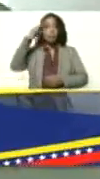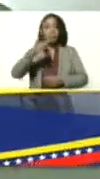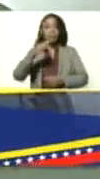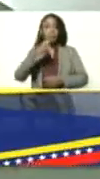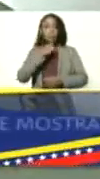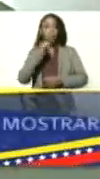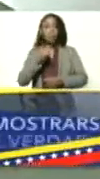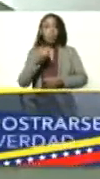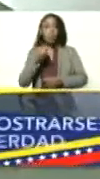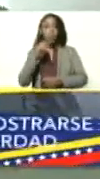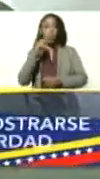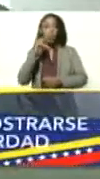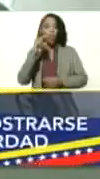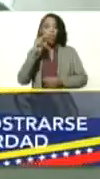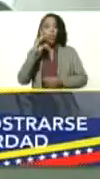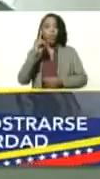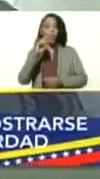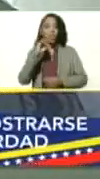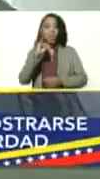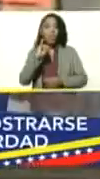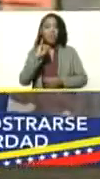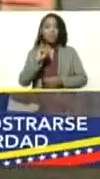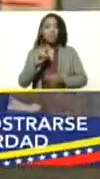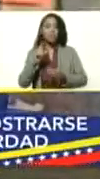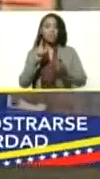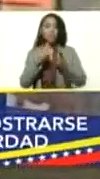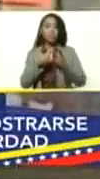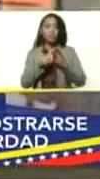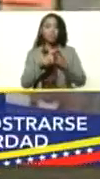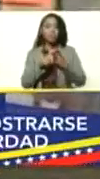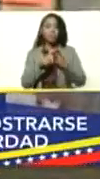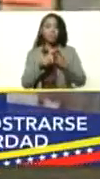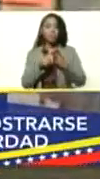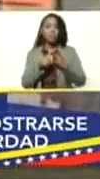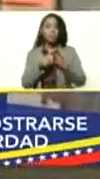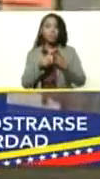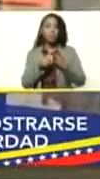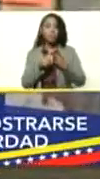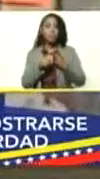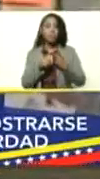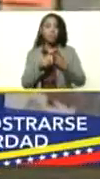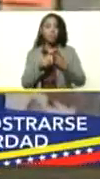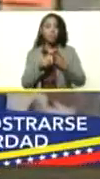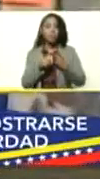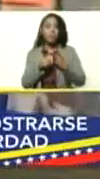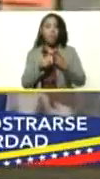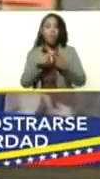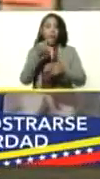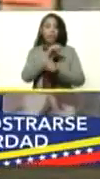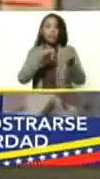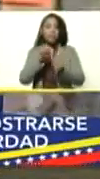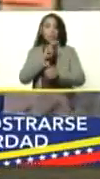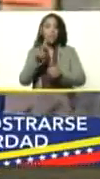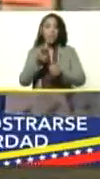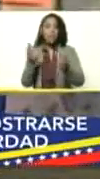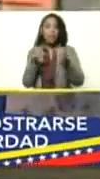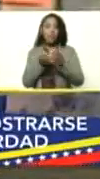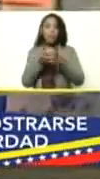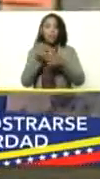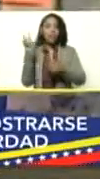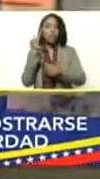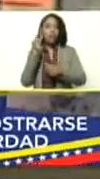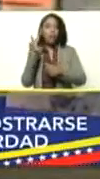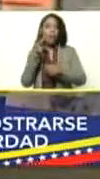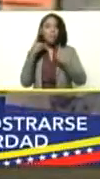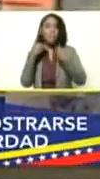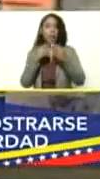zona de defensa integral Miranda igual se encuentra con nosotros el vicepresidente de la cámara venezolana para